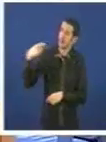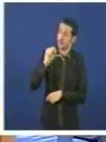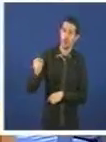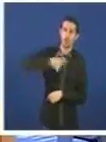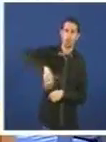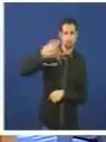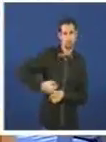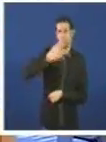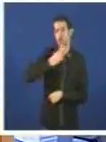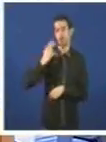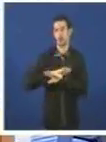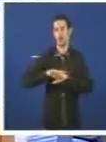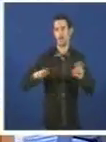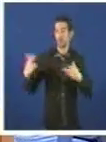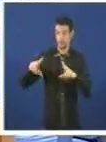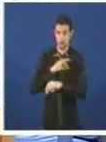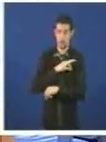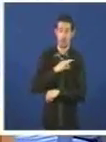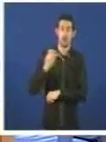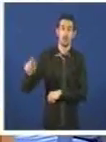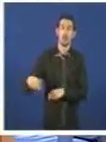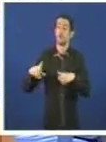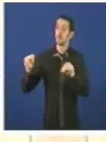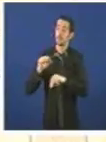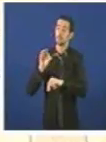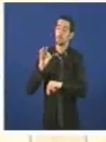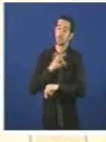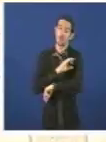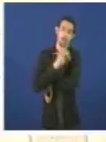compromiso o compromiso sigue intacto. Moitas gracias, conselle Ira.